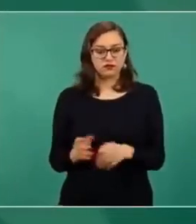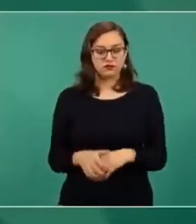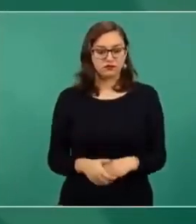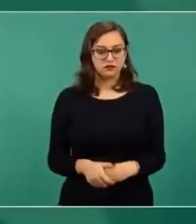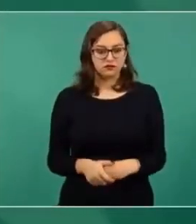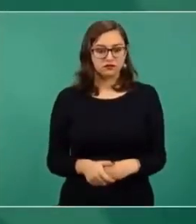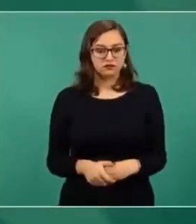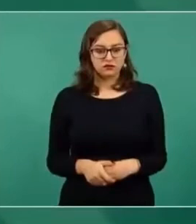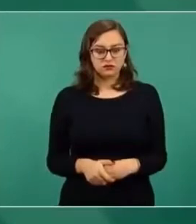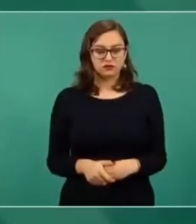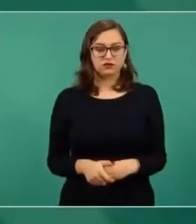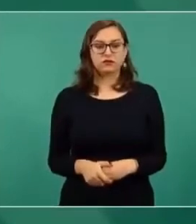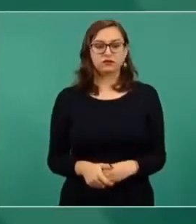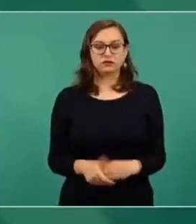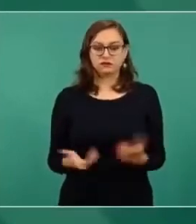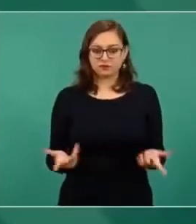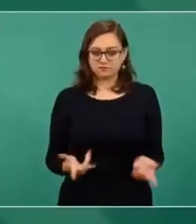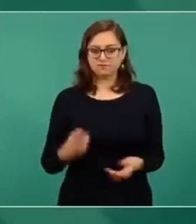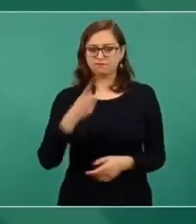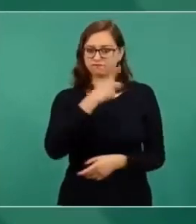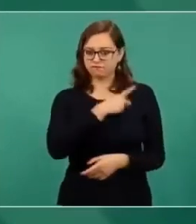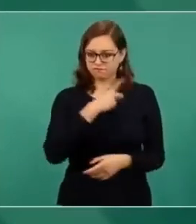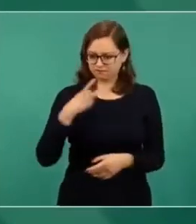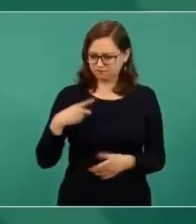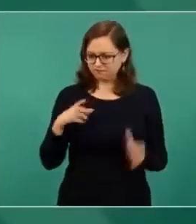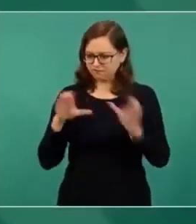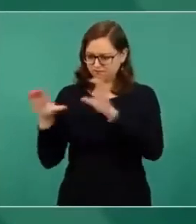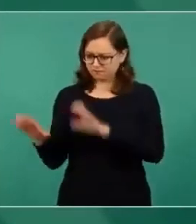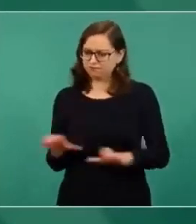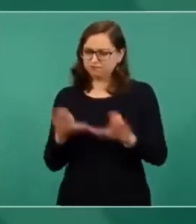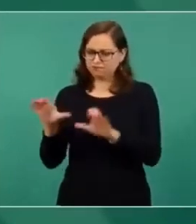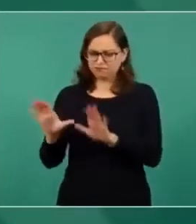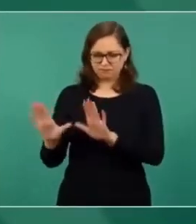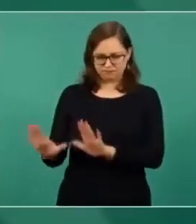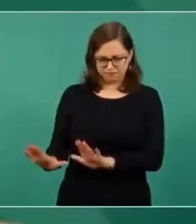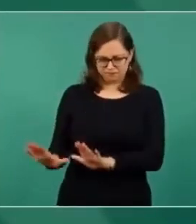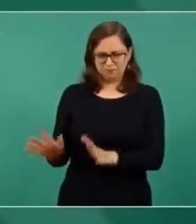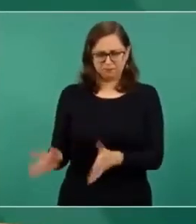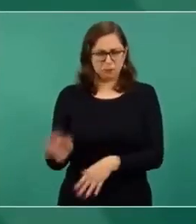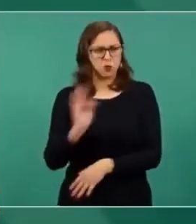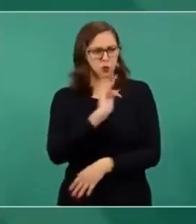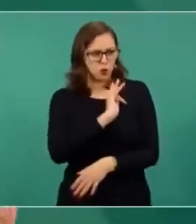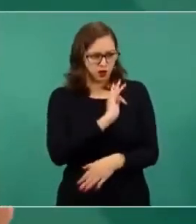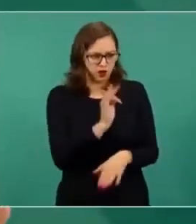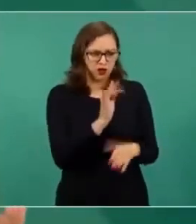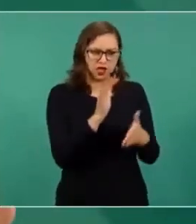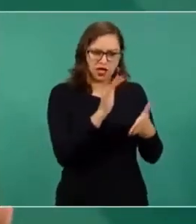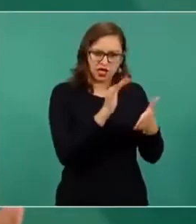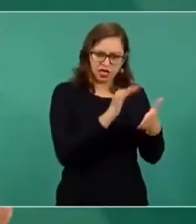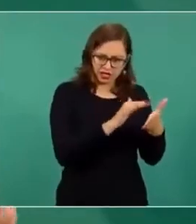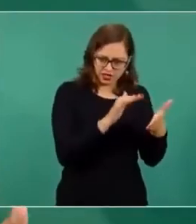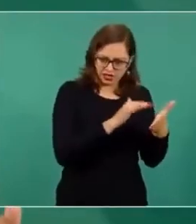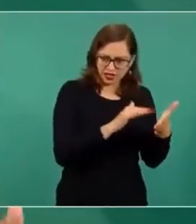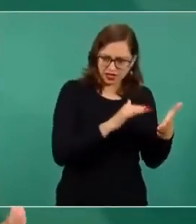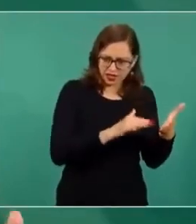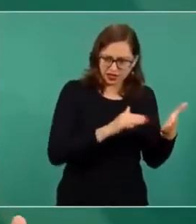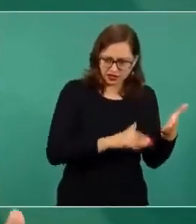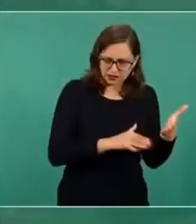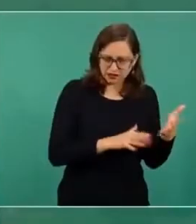hay que leer, se puede desde luego leer también